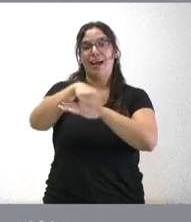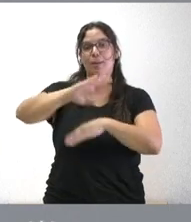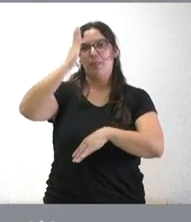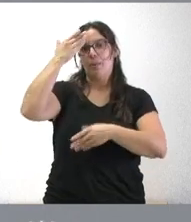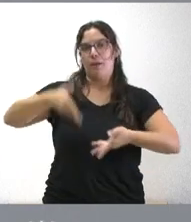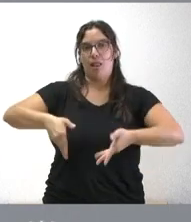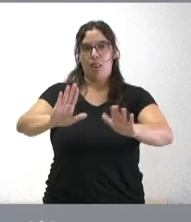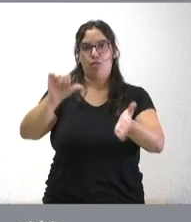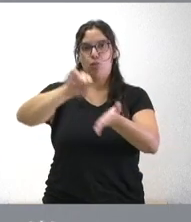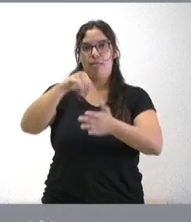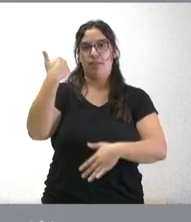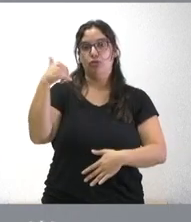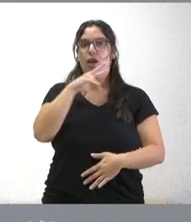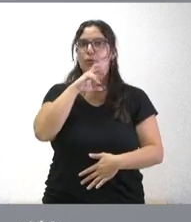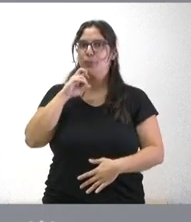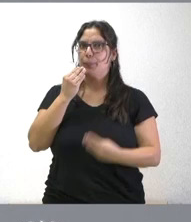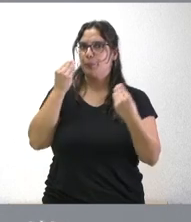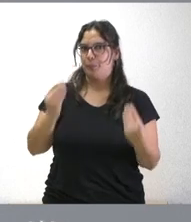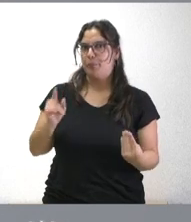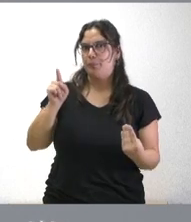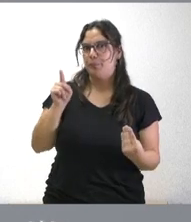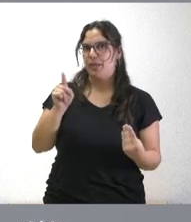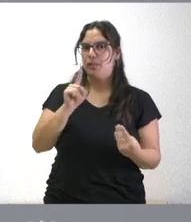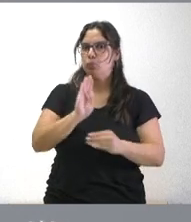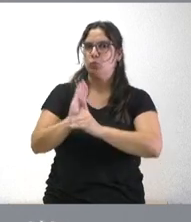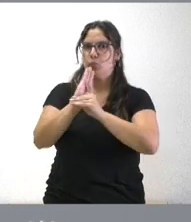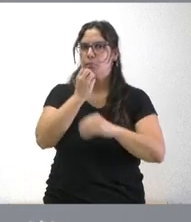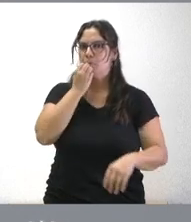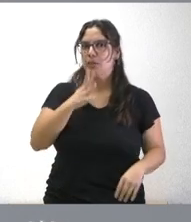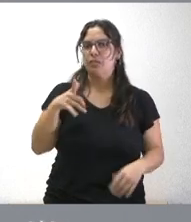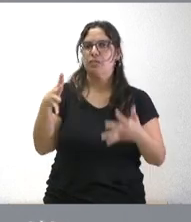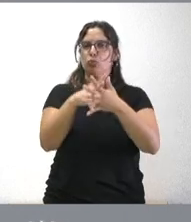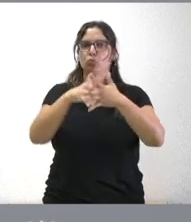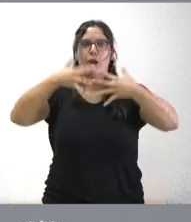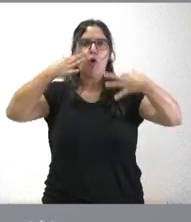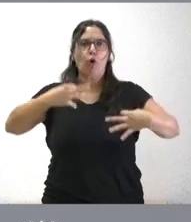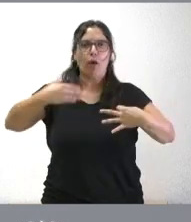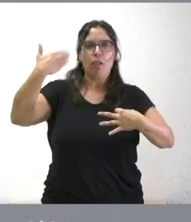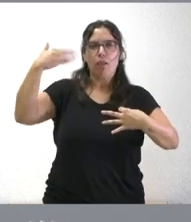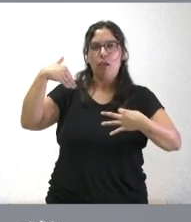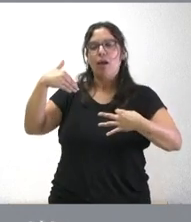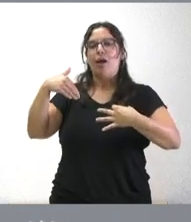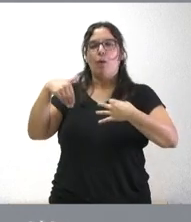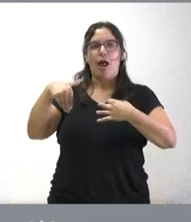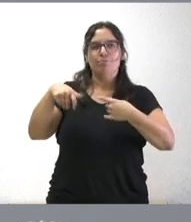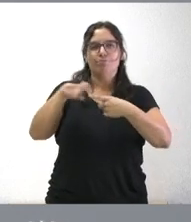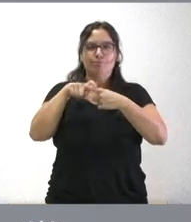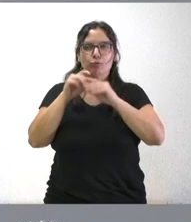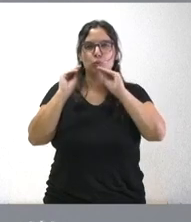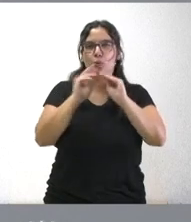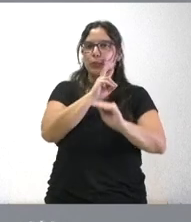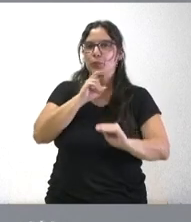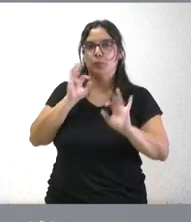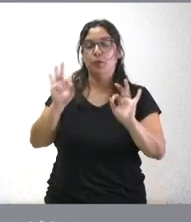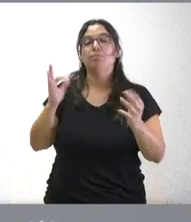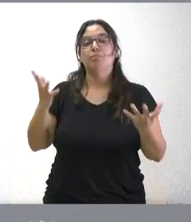ciudad y que conserva un buen estado de actuación una estructura original y que no ha perdido su esencia asimismo